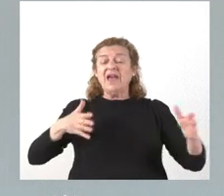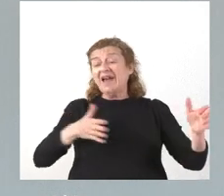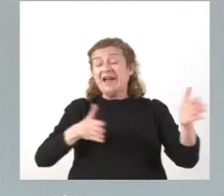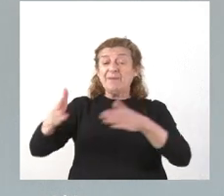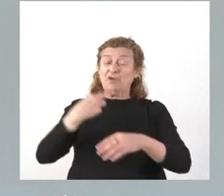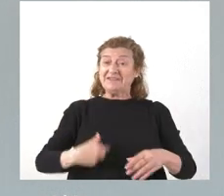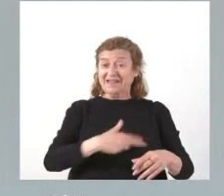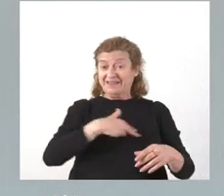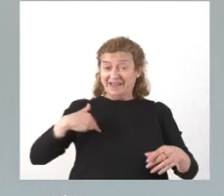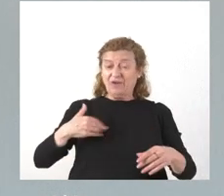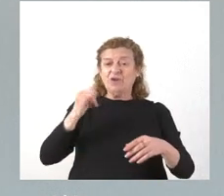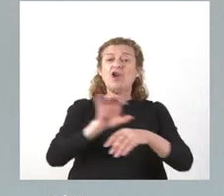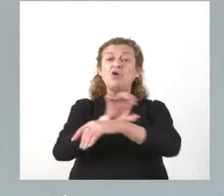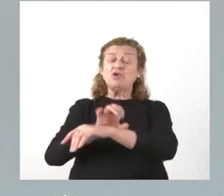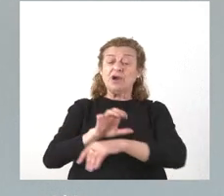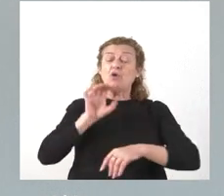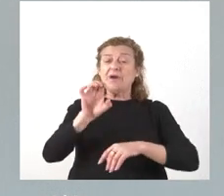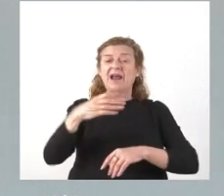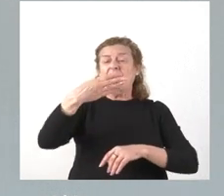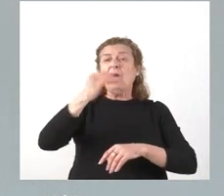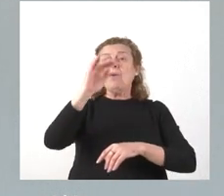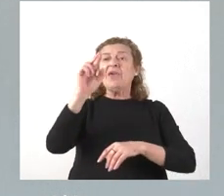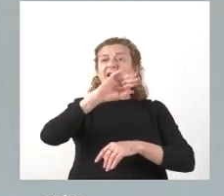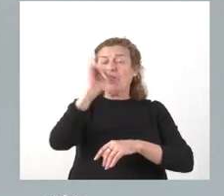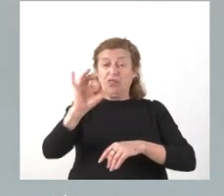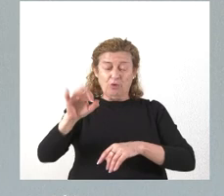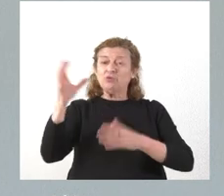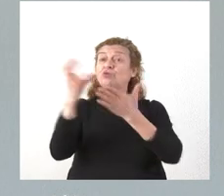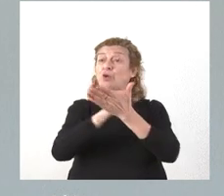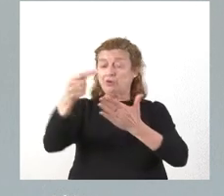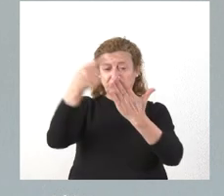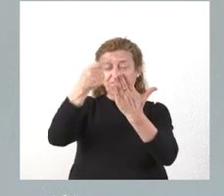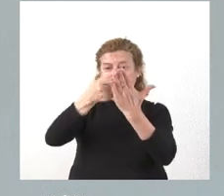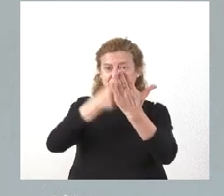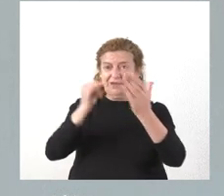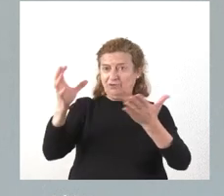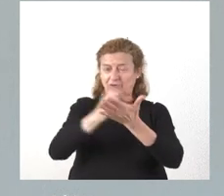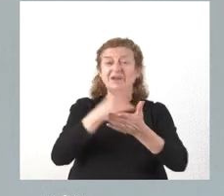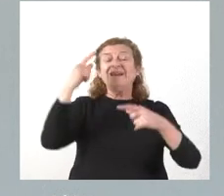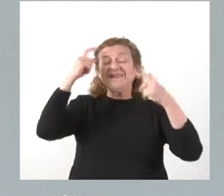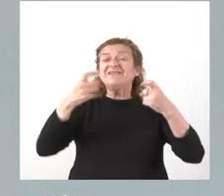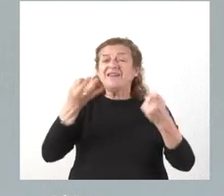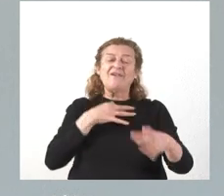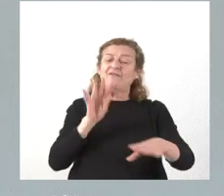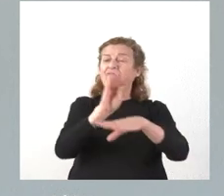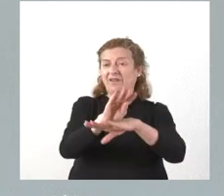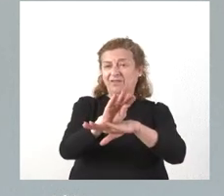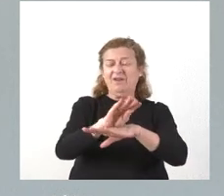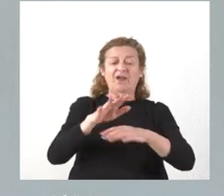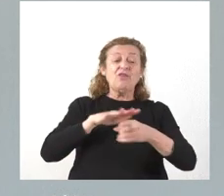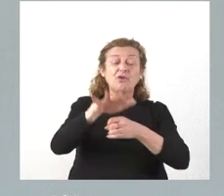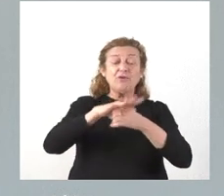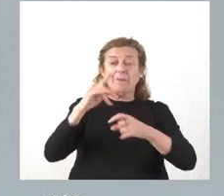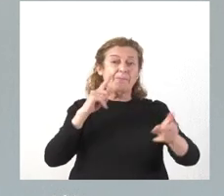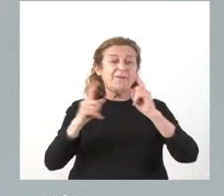y al Consejo Comarcal del Bierzo. Tienen ustedes la relación de los mismos. Se trata de financiar las áreas de prevención,